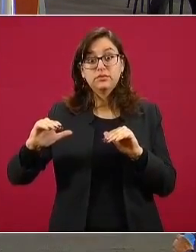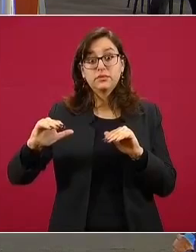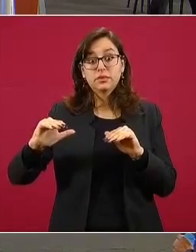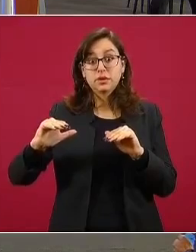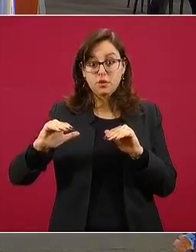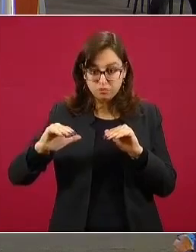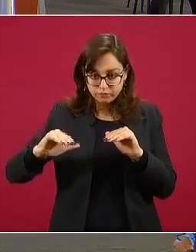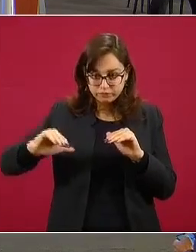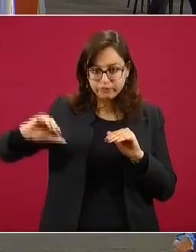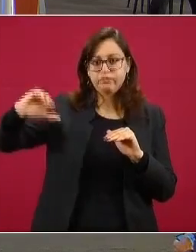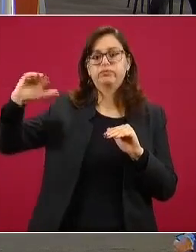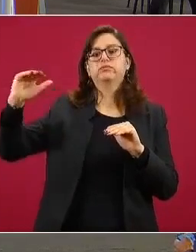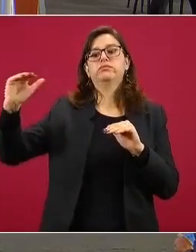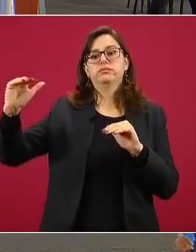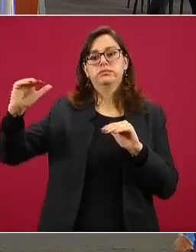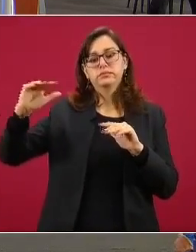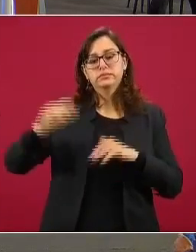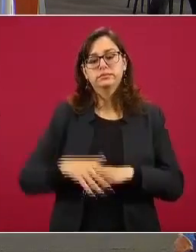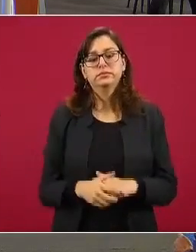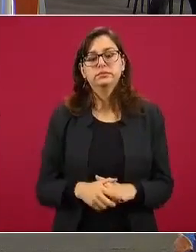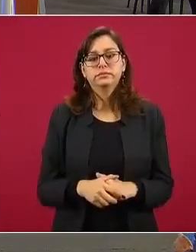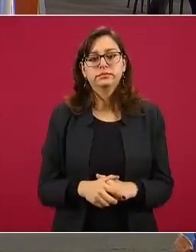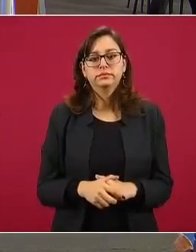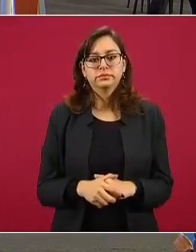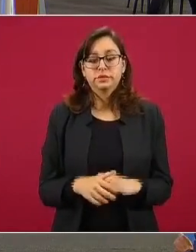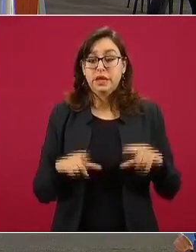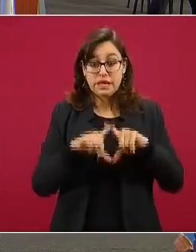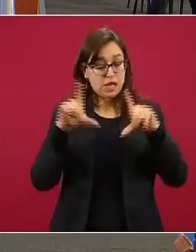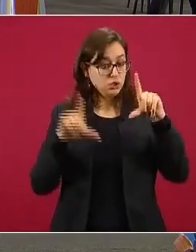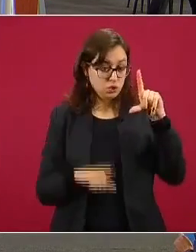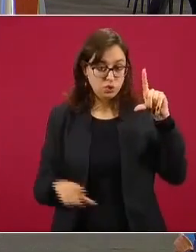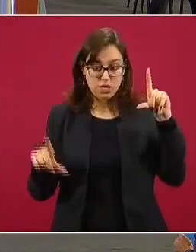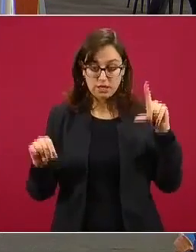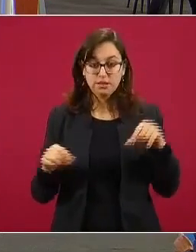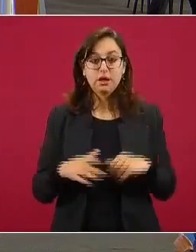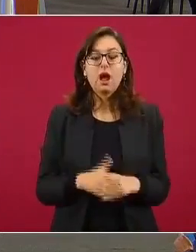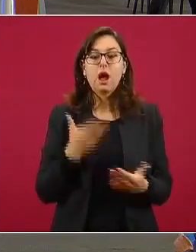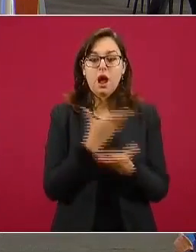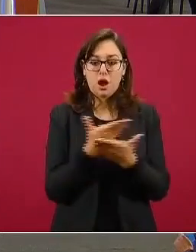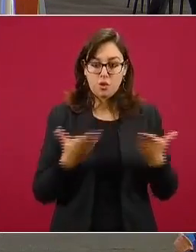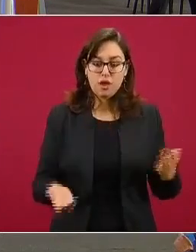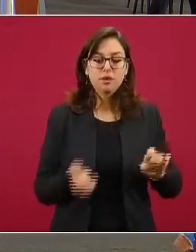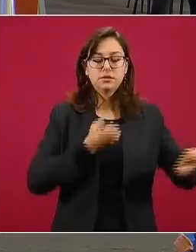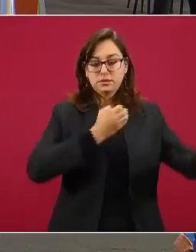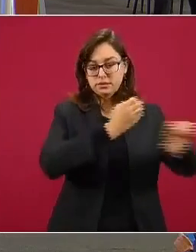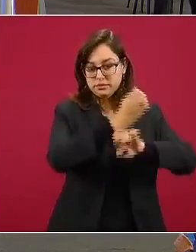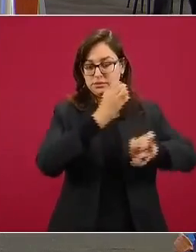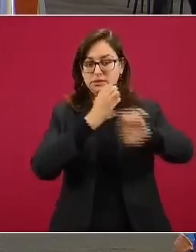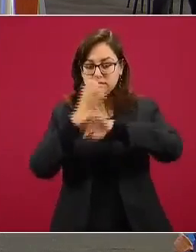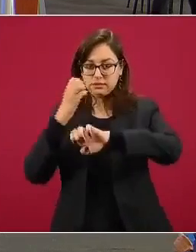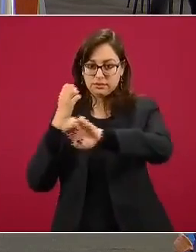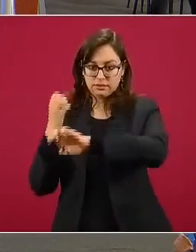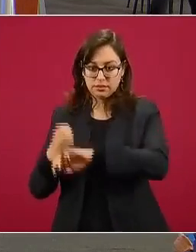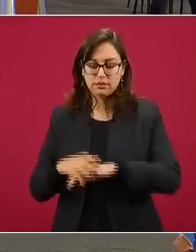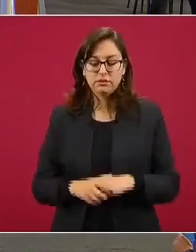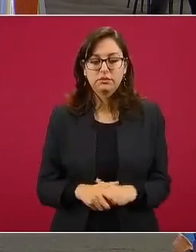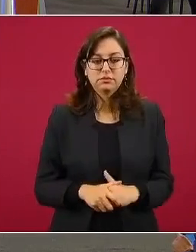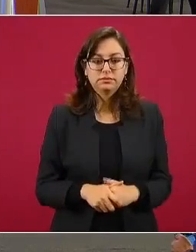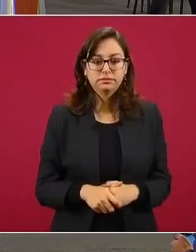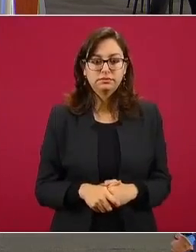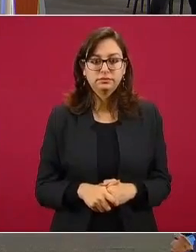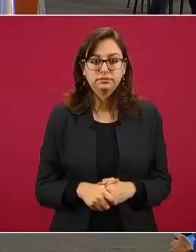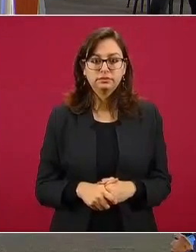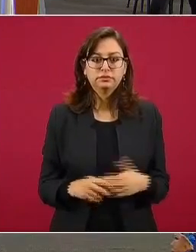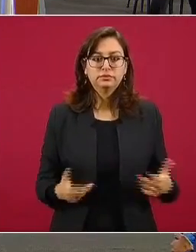ascenso en la hospitalización, promedio nacional. Veremos entidad por entidad lo que significa para cada una de ellas.